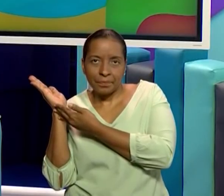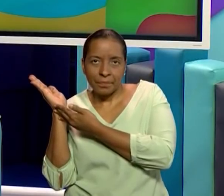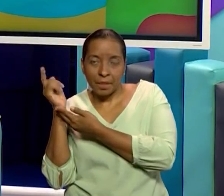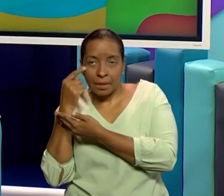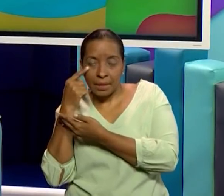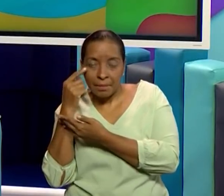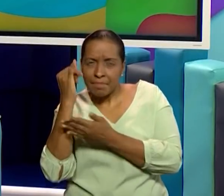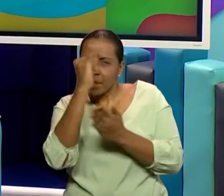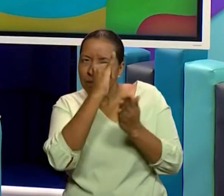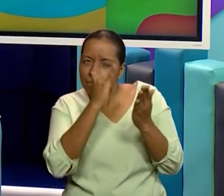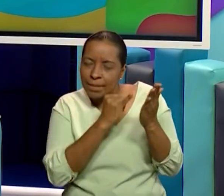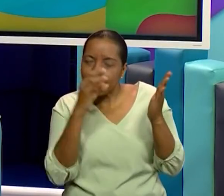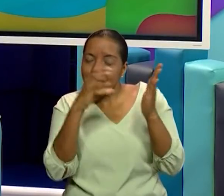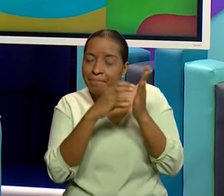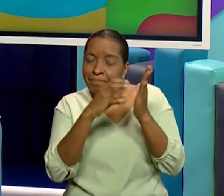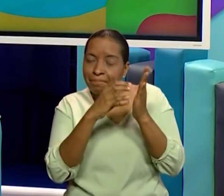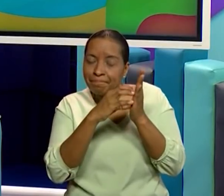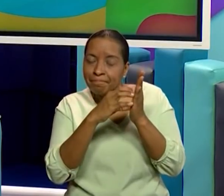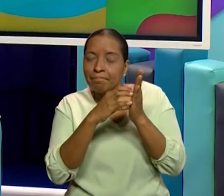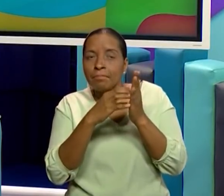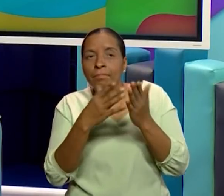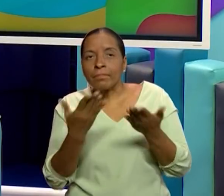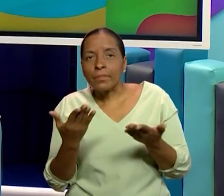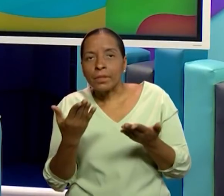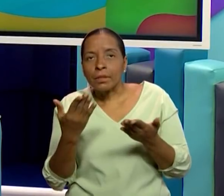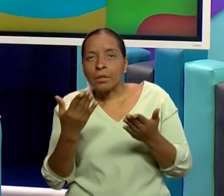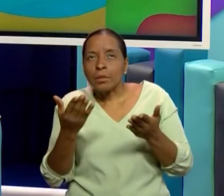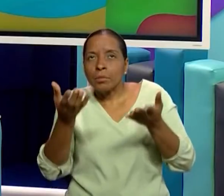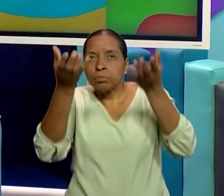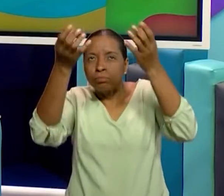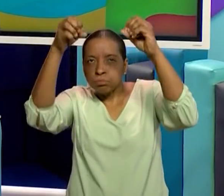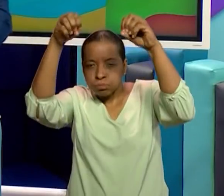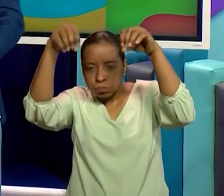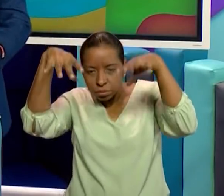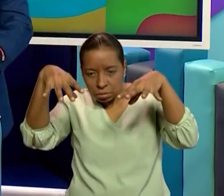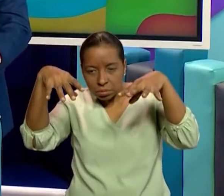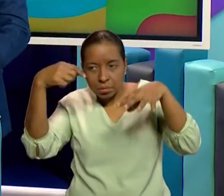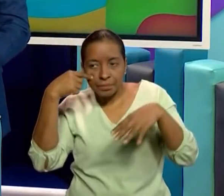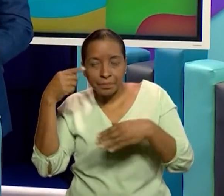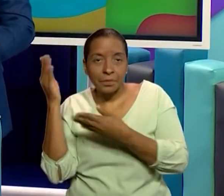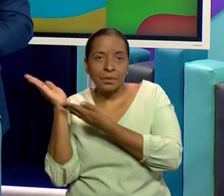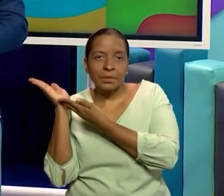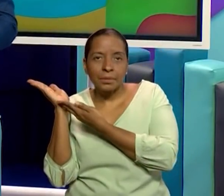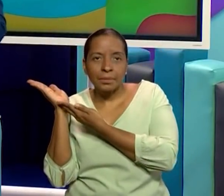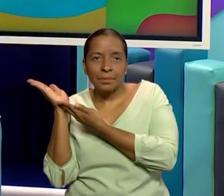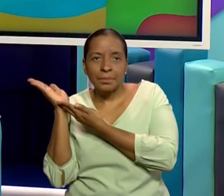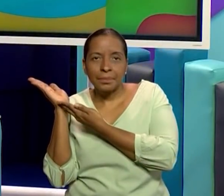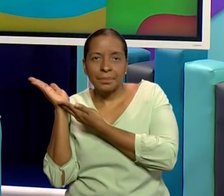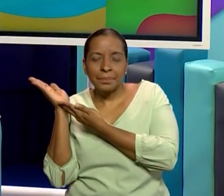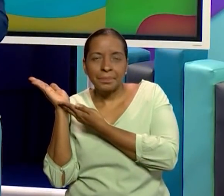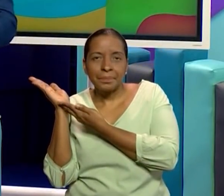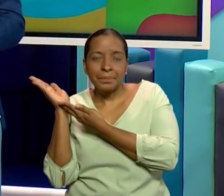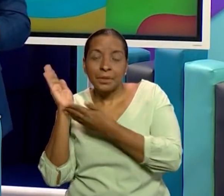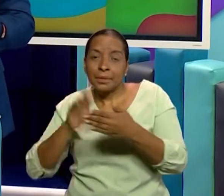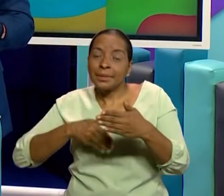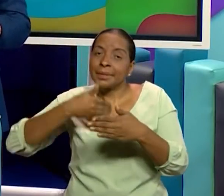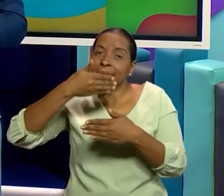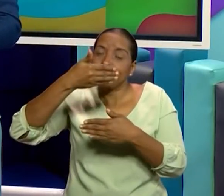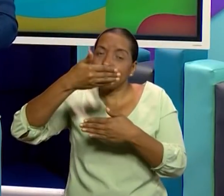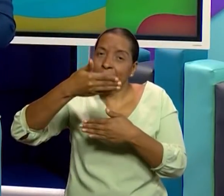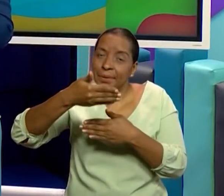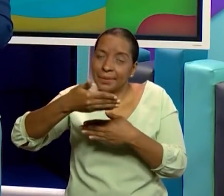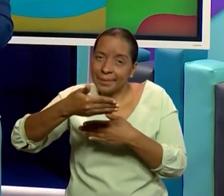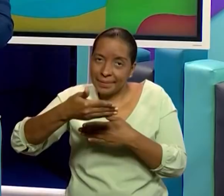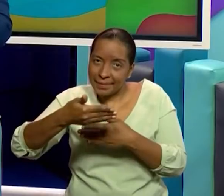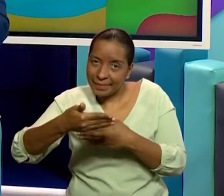Colocamos entonces donde baja a la superficie. Muy bien. Entonces, el agua vuelve